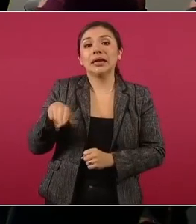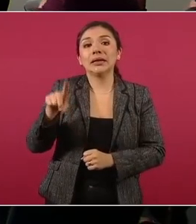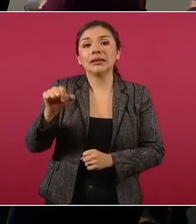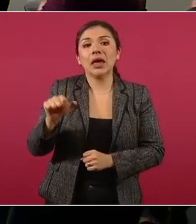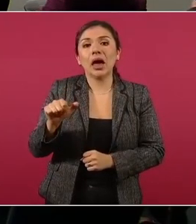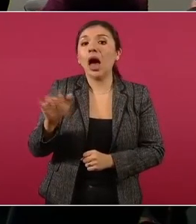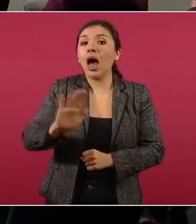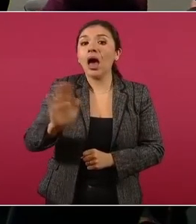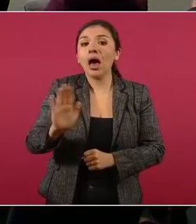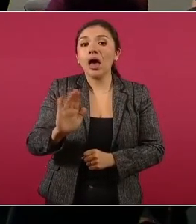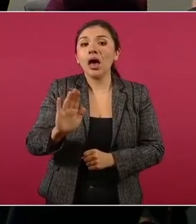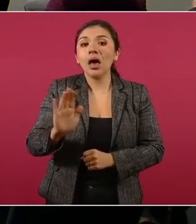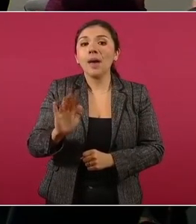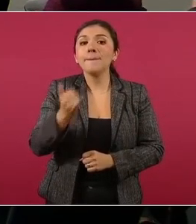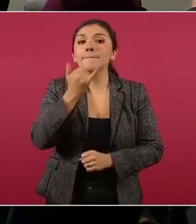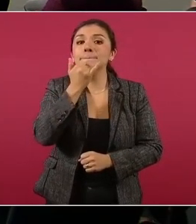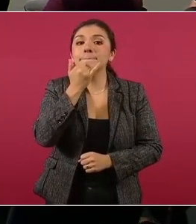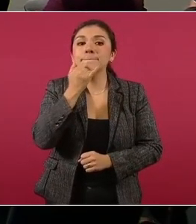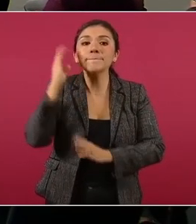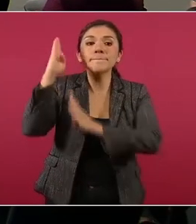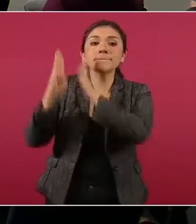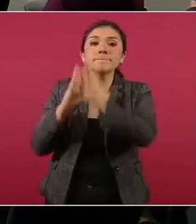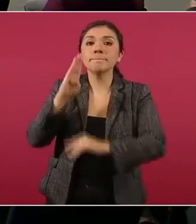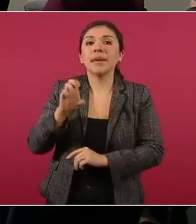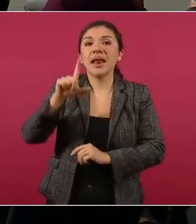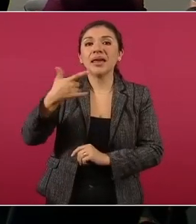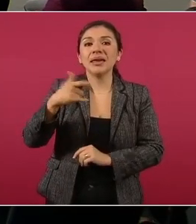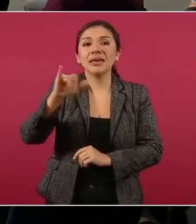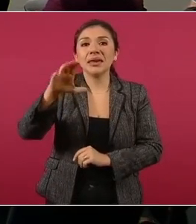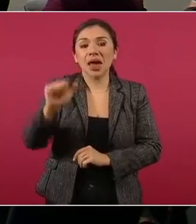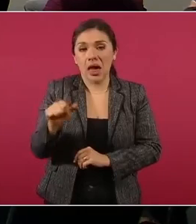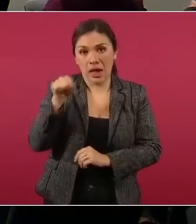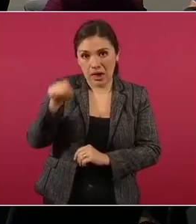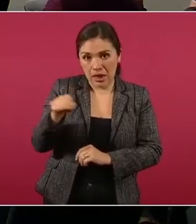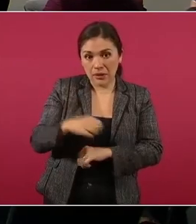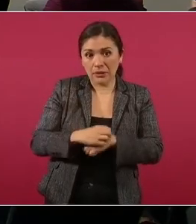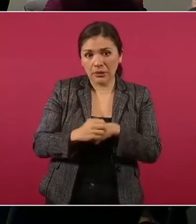ah, bueno, no, ya pasamos Bélgica, ahí empieza,